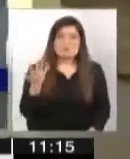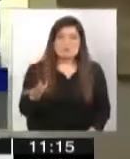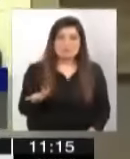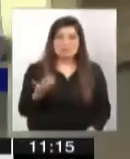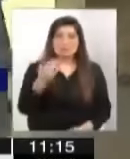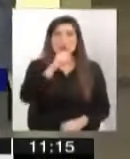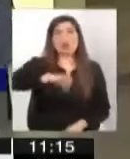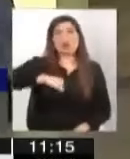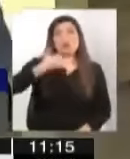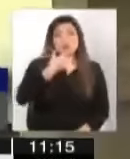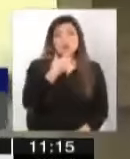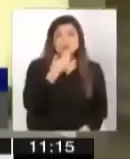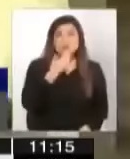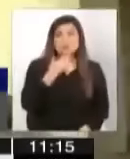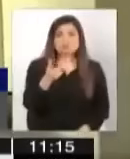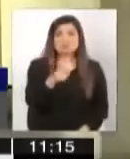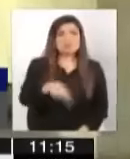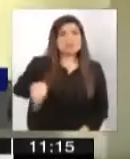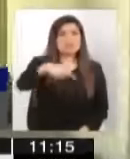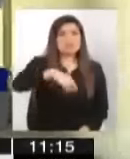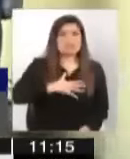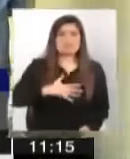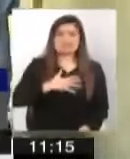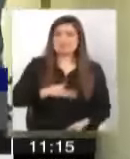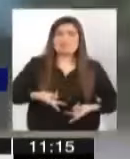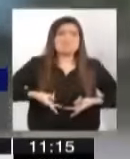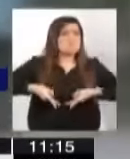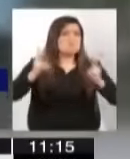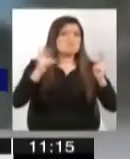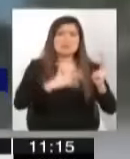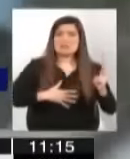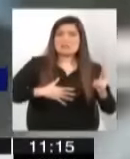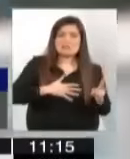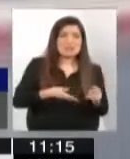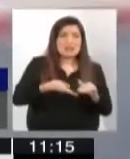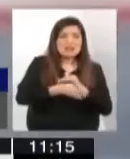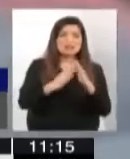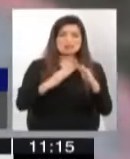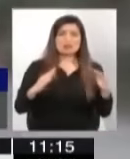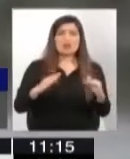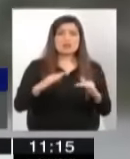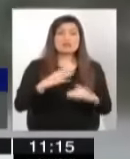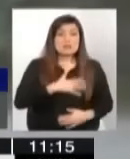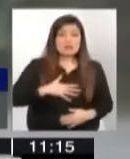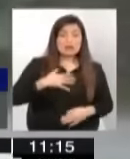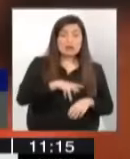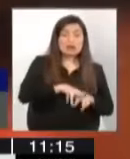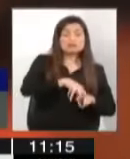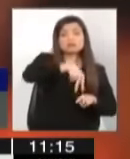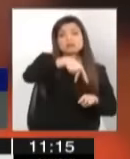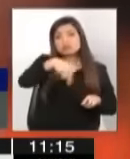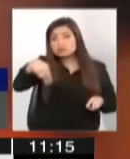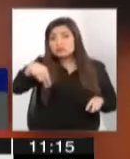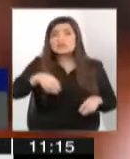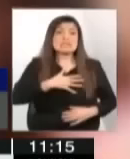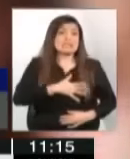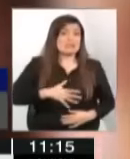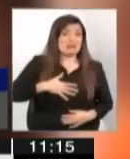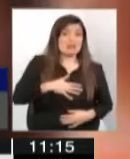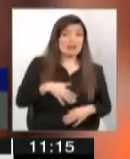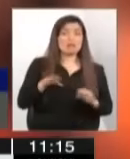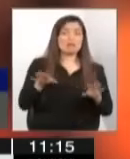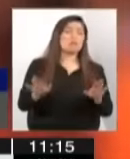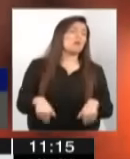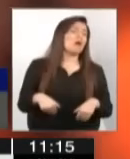jóvenes, que los jóvenes hacían lo que querían dentro de los centros. Si querían, se levantaban, si querían, iban a tomar desayuno, si querían, iban a la escuela,